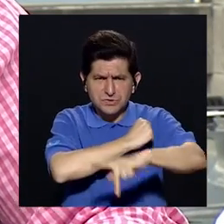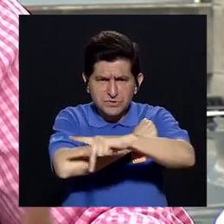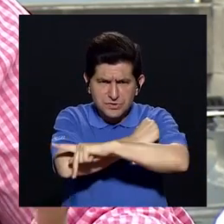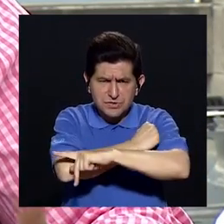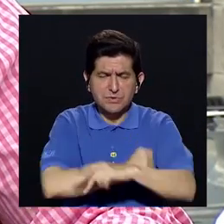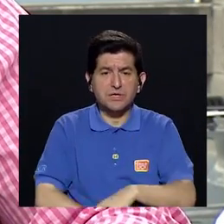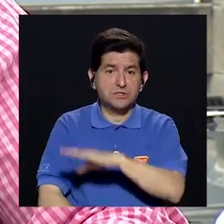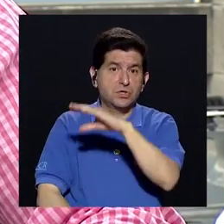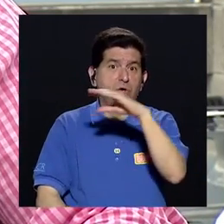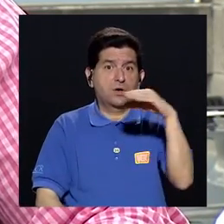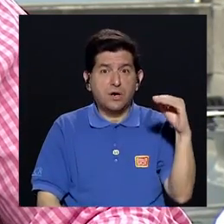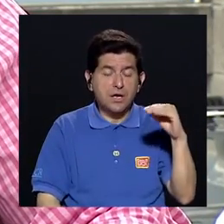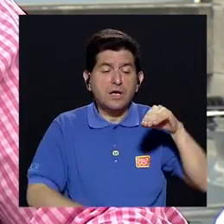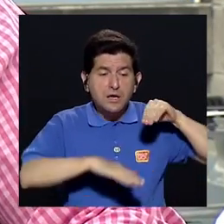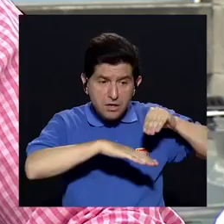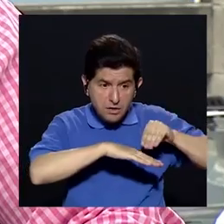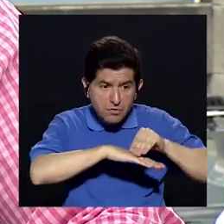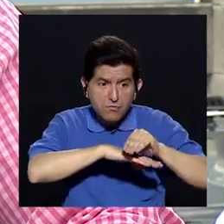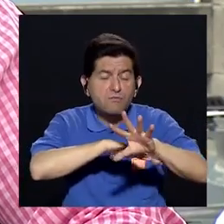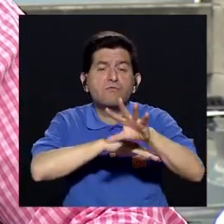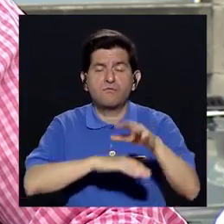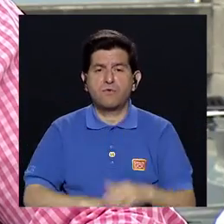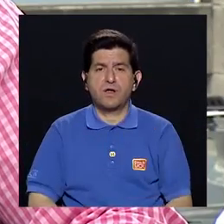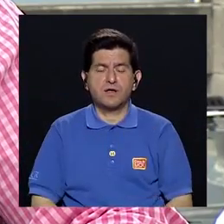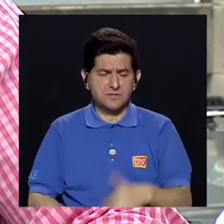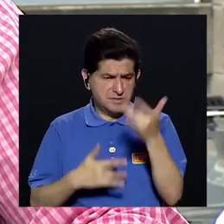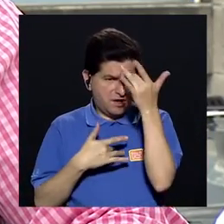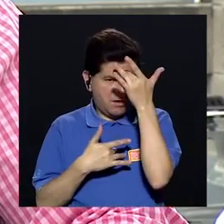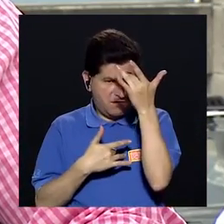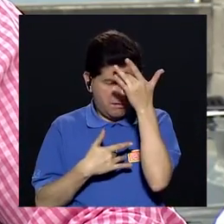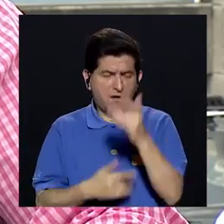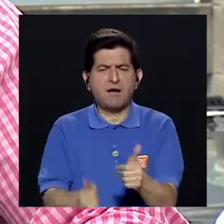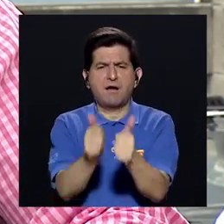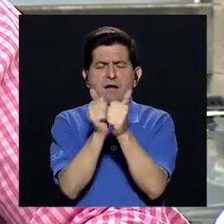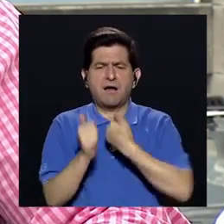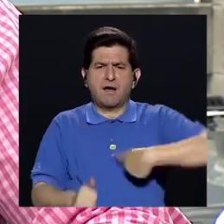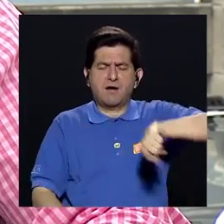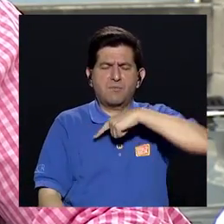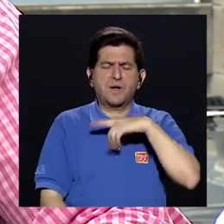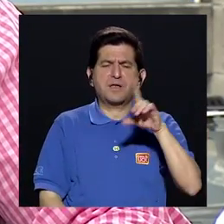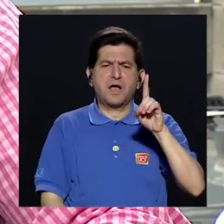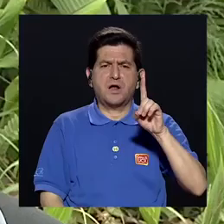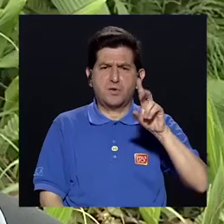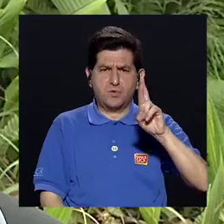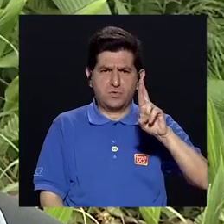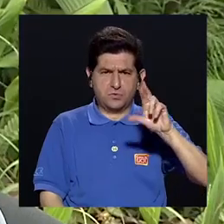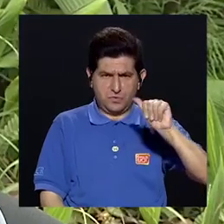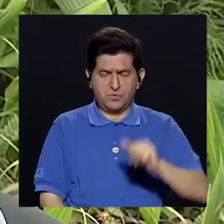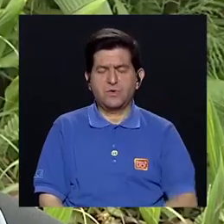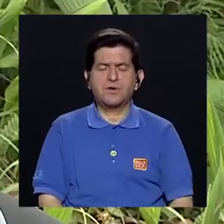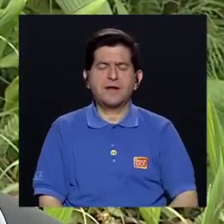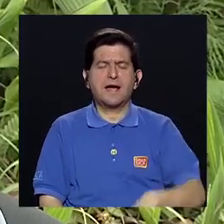Y cuáles son las repercusiones de esta enfermedad Es que nos acompaña la doctora Hilda Salazar Bolaños